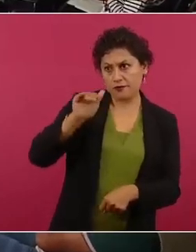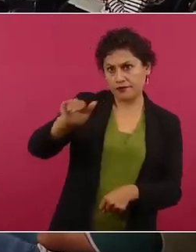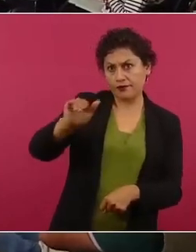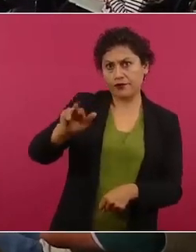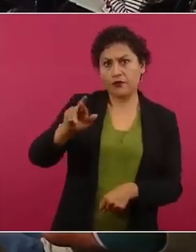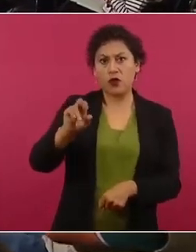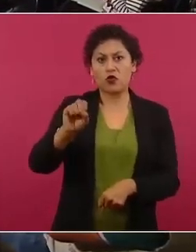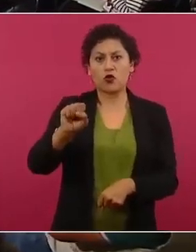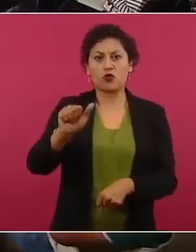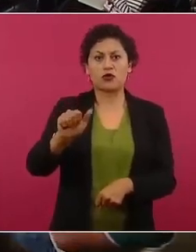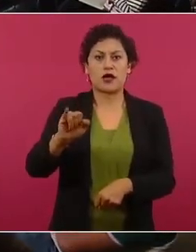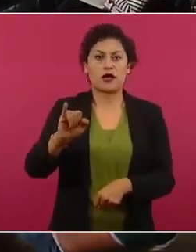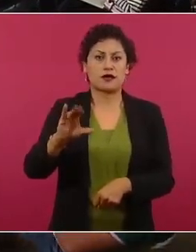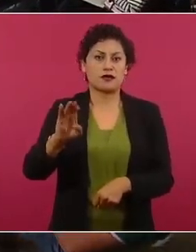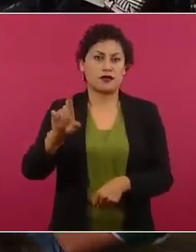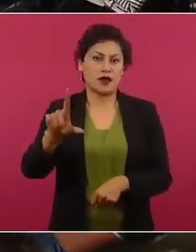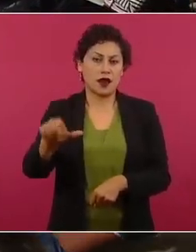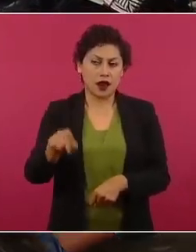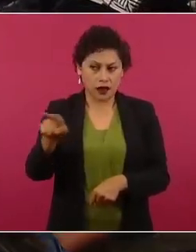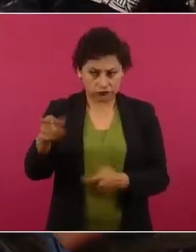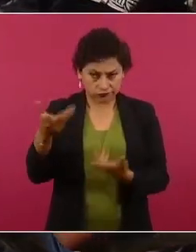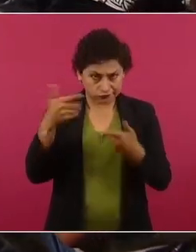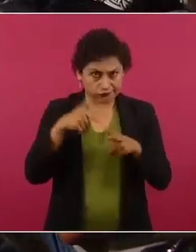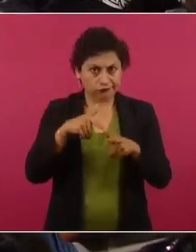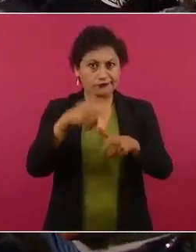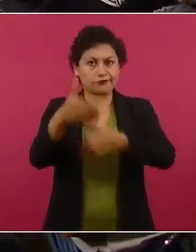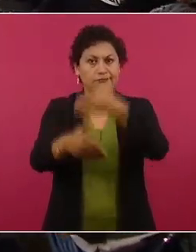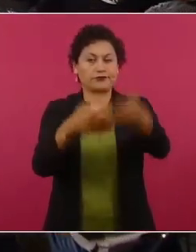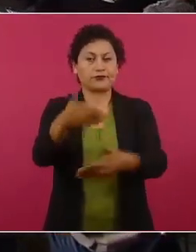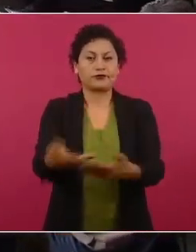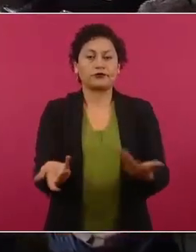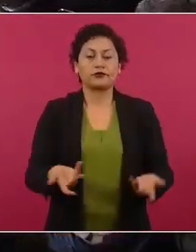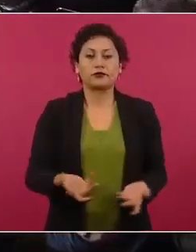avanzara, porque